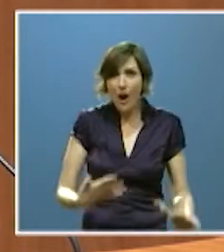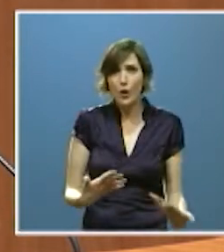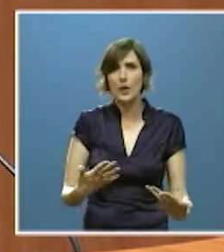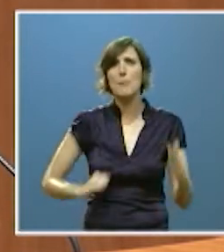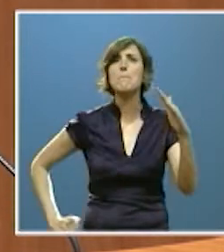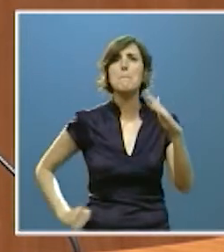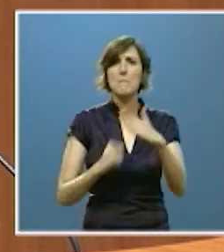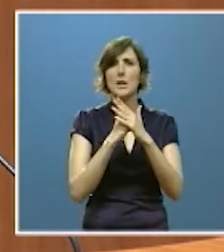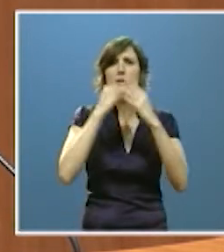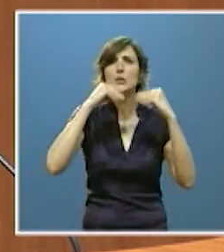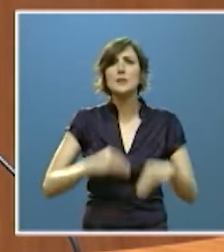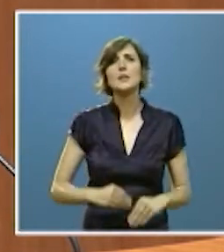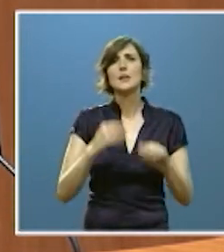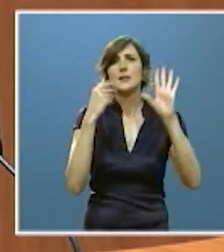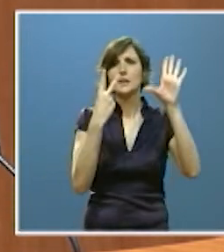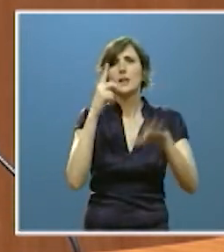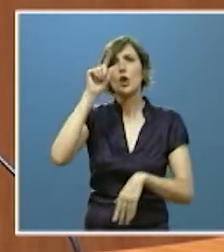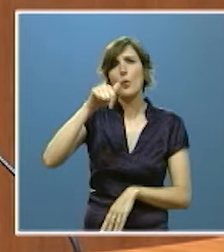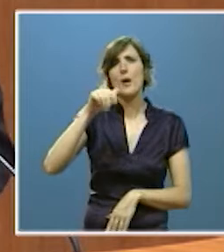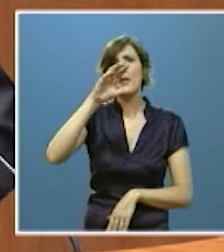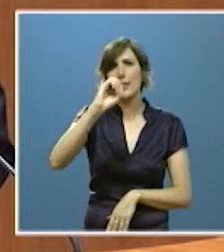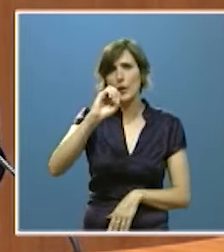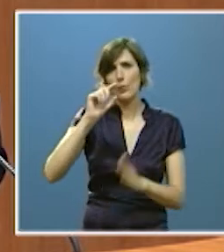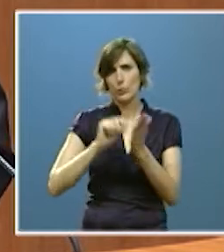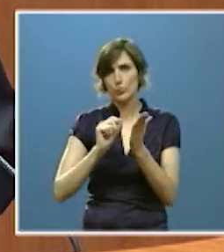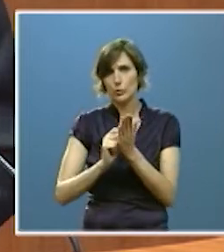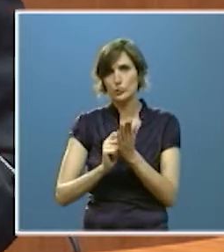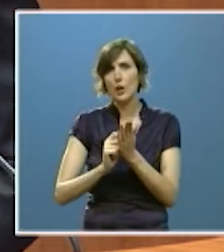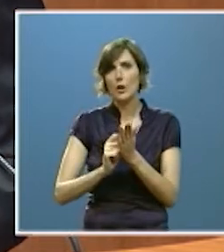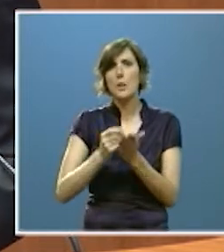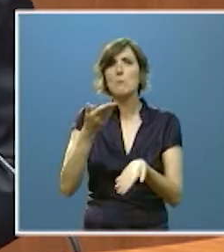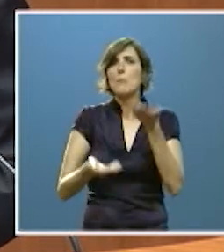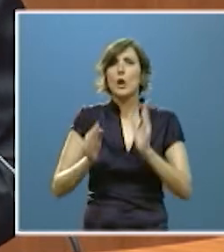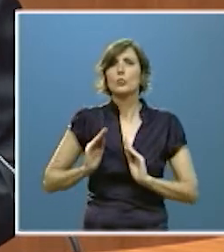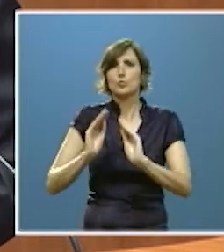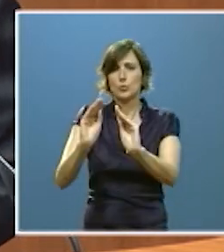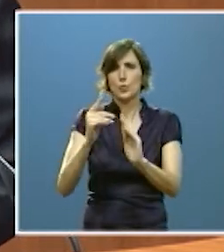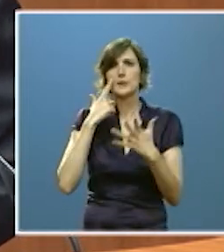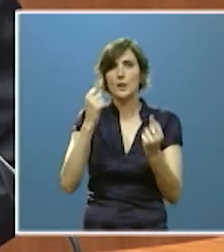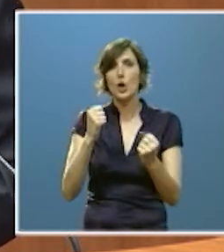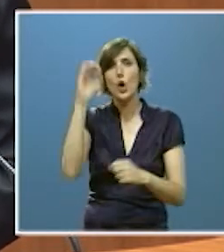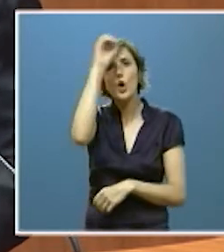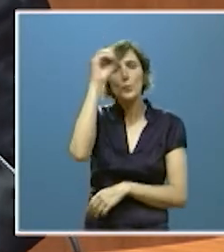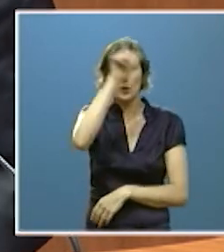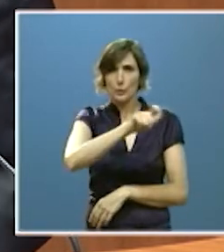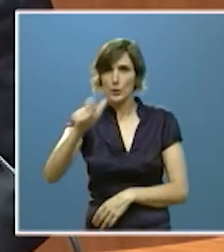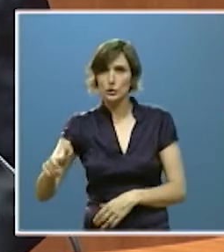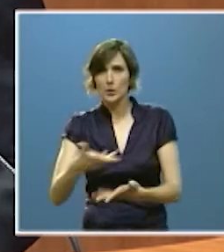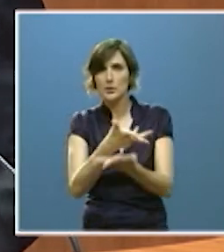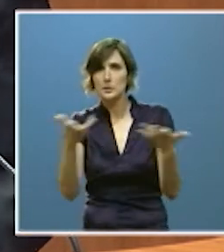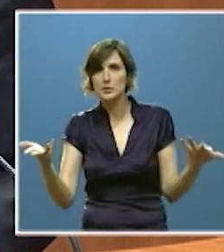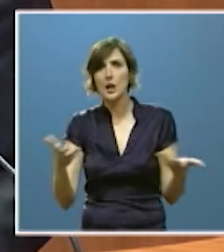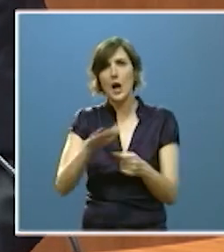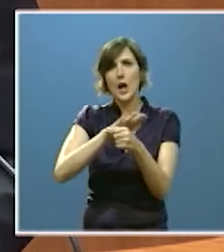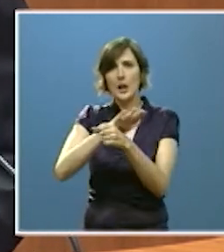de 7,07 puntos en el último barómetro sanitario la opinión de los ciudadanos es mejor que la media de España en todas